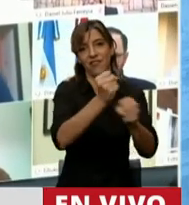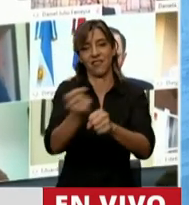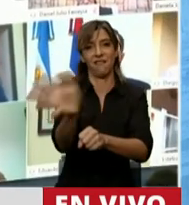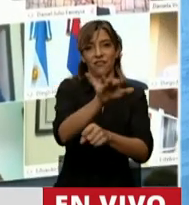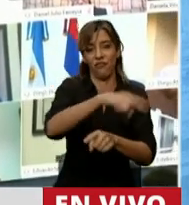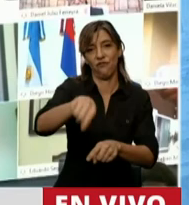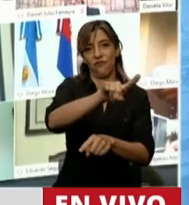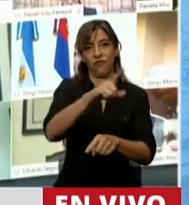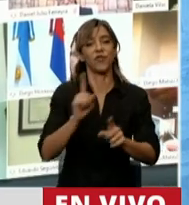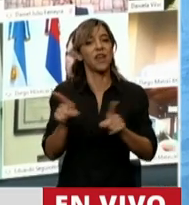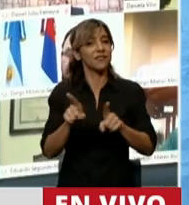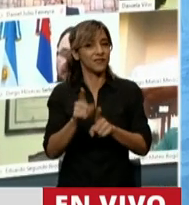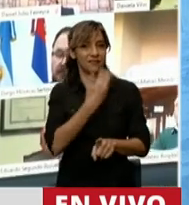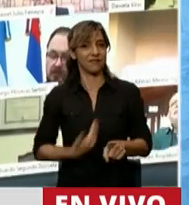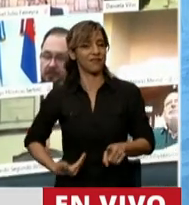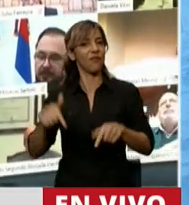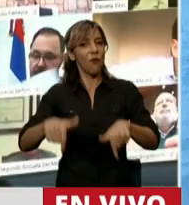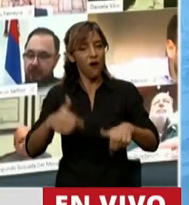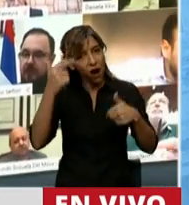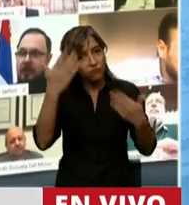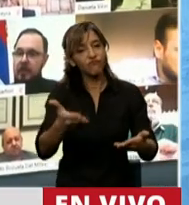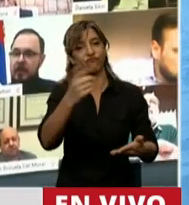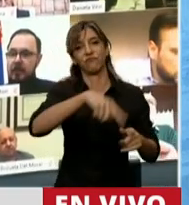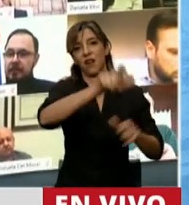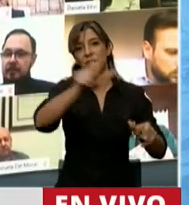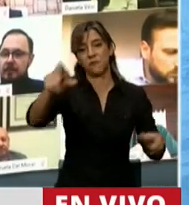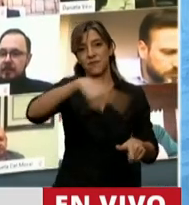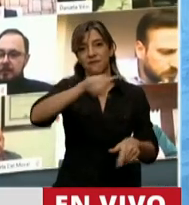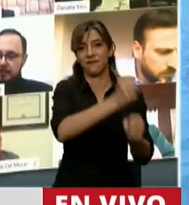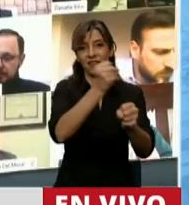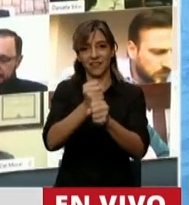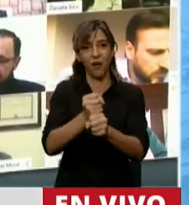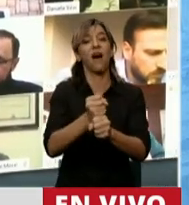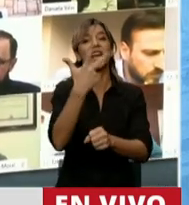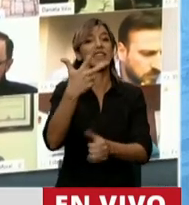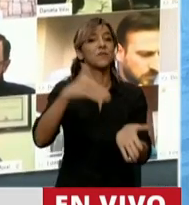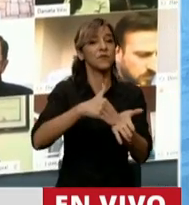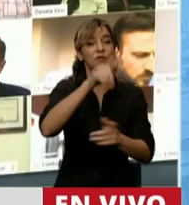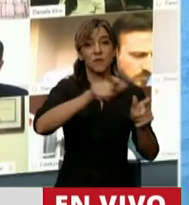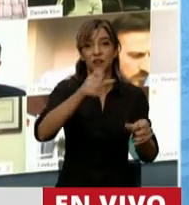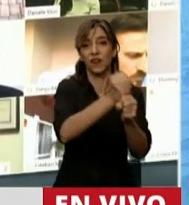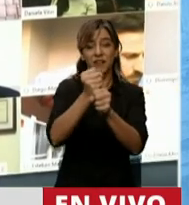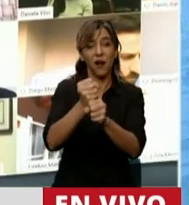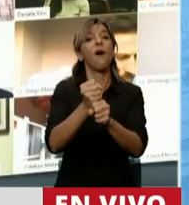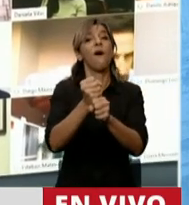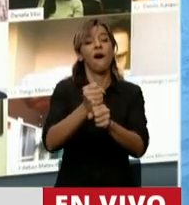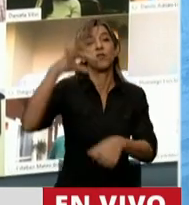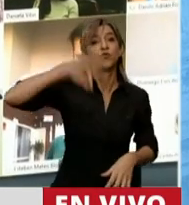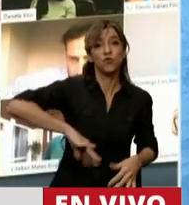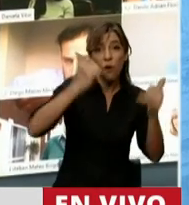gobierno. Tres millones de trabajadores hoy cobran su salario gracias al aporte del Estado Nacional.